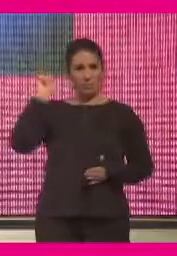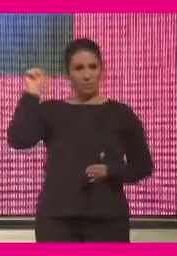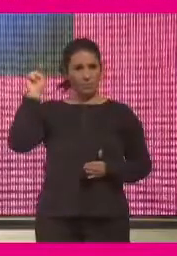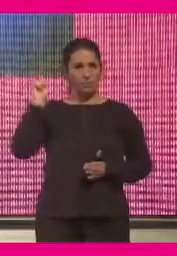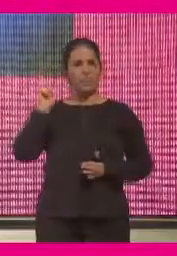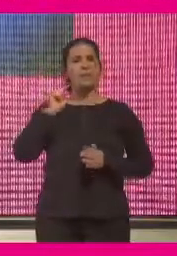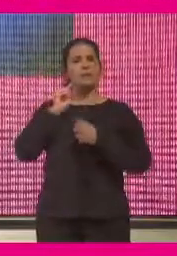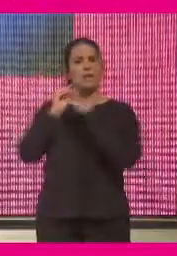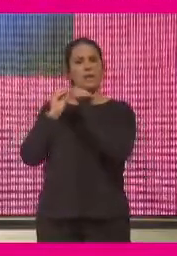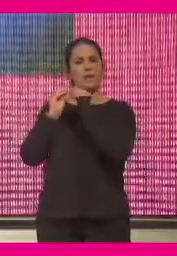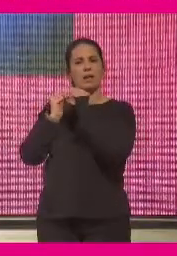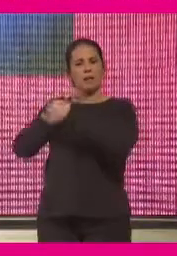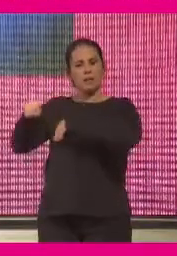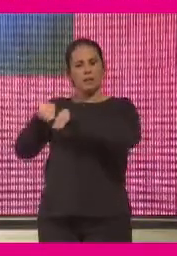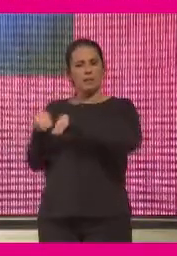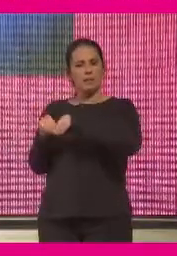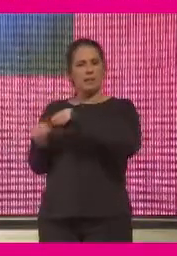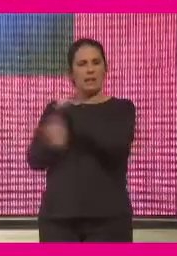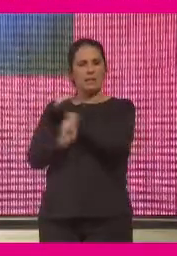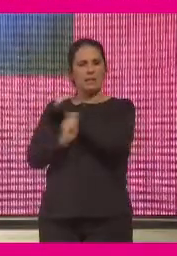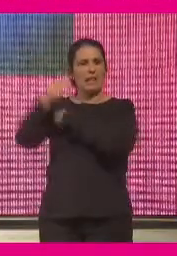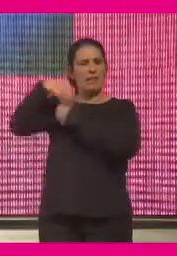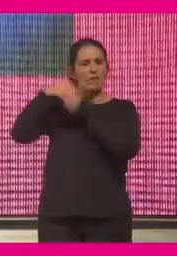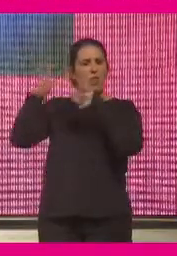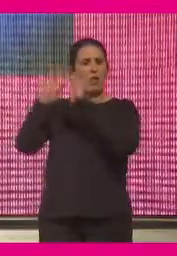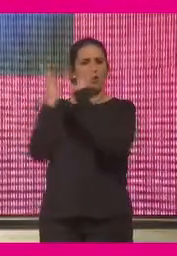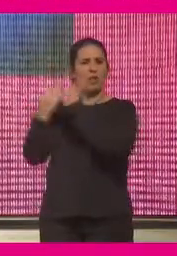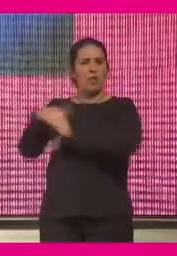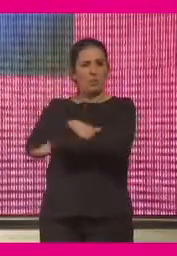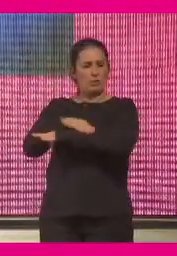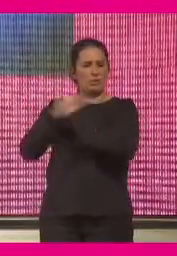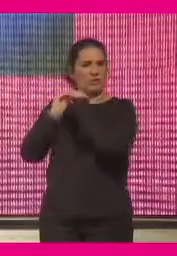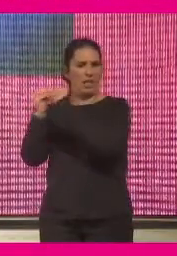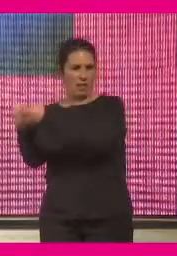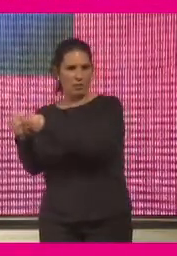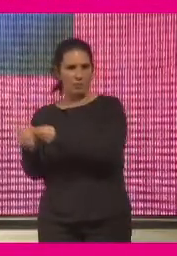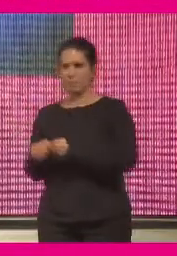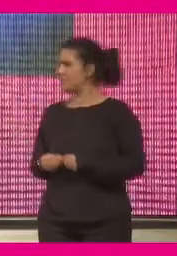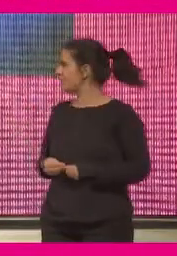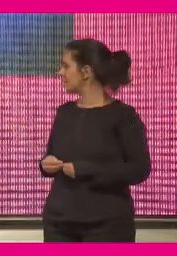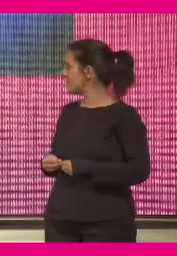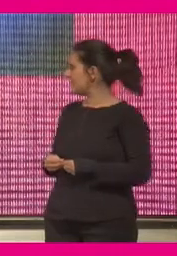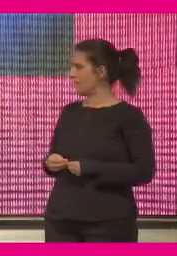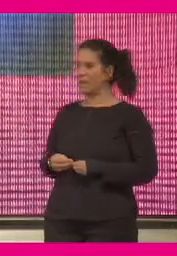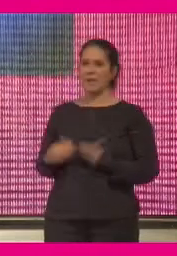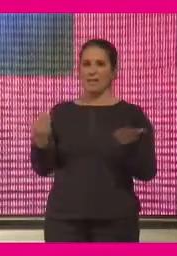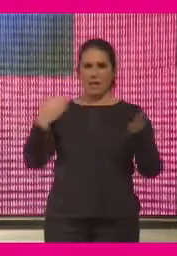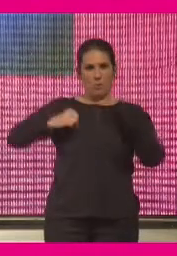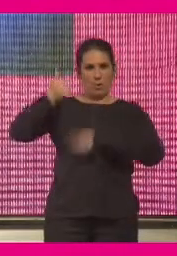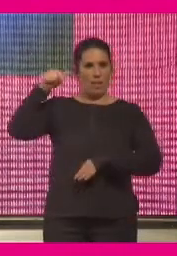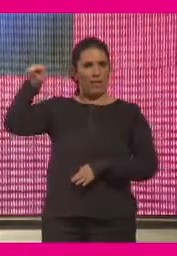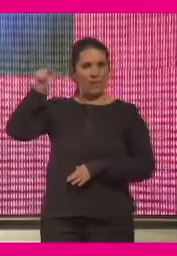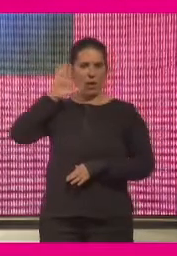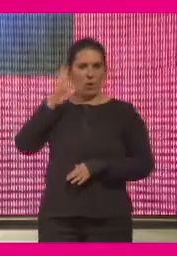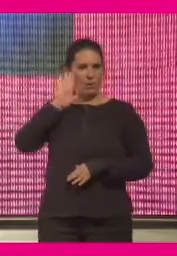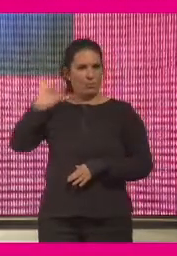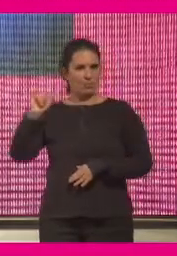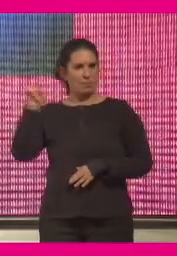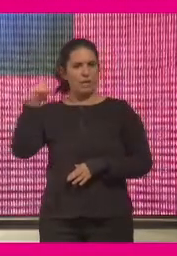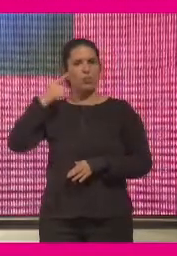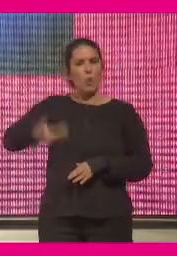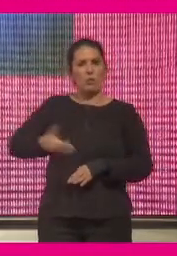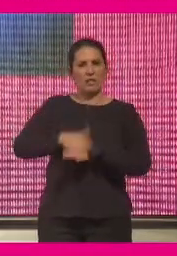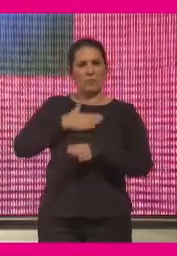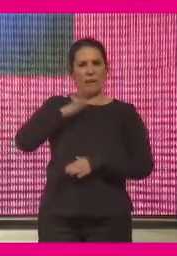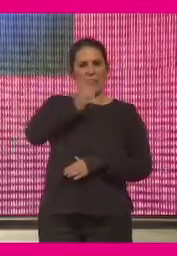presentando la Estrategia Nacional de Inteligencia Artificial en el Consejo de Ministros. Entonces, esta aprobación de la Estrategia Nacional es un gran hito para nuestro